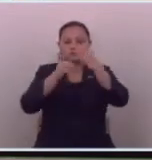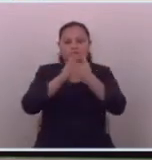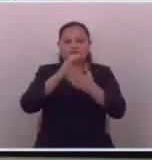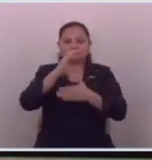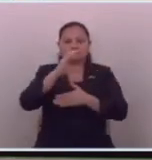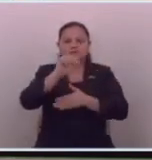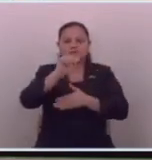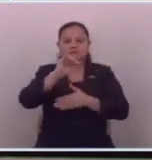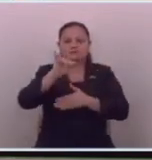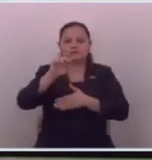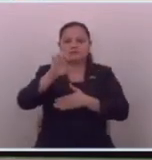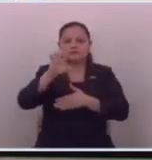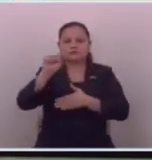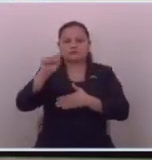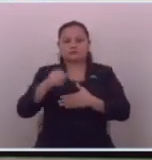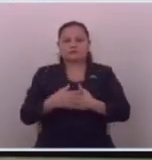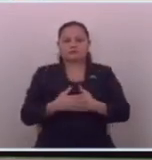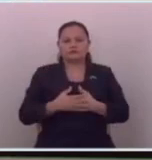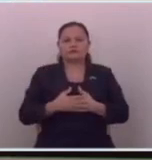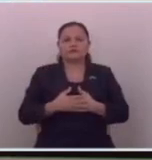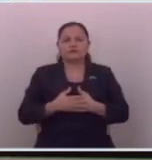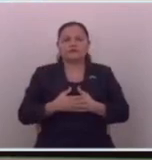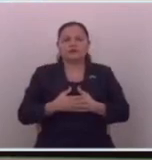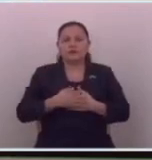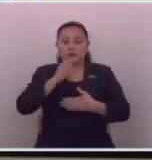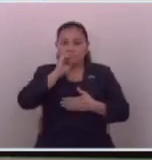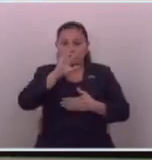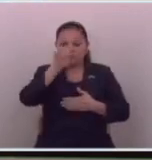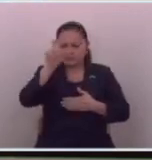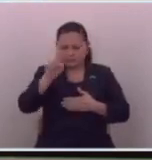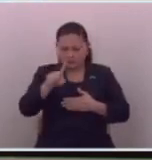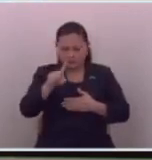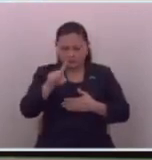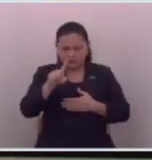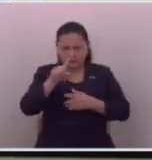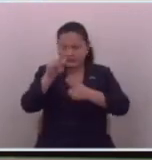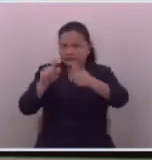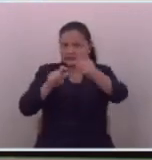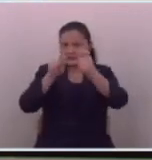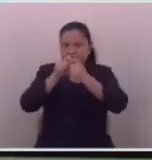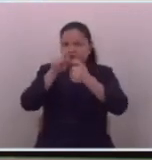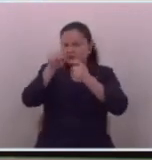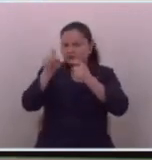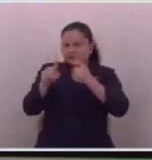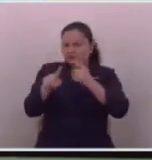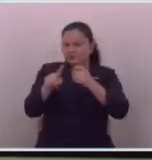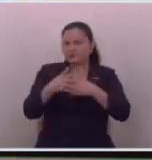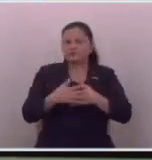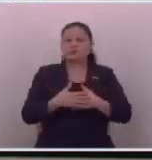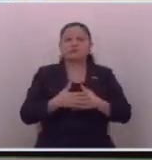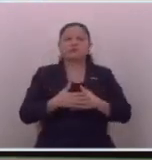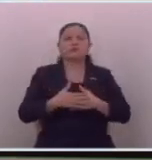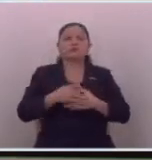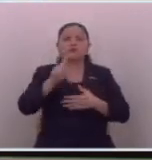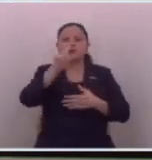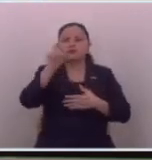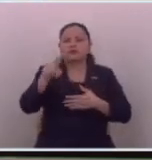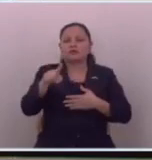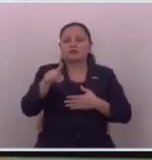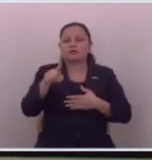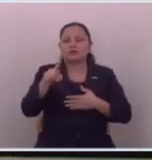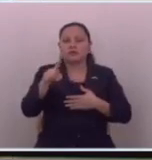Callejas hizo una pregunta muy puntual y ella preguntó